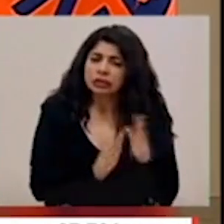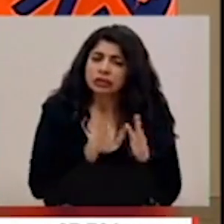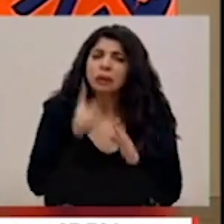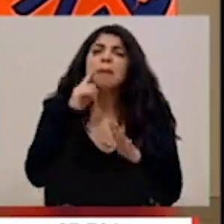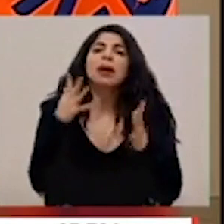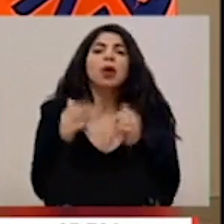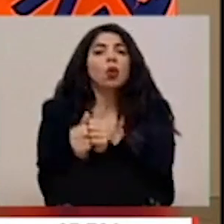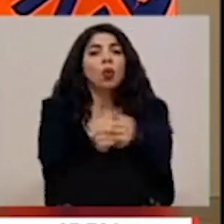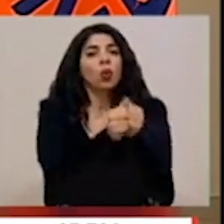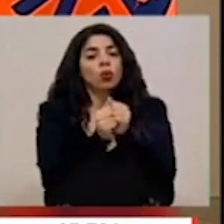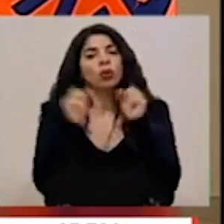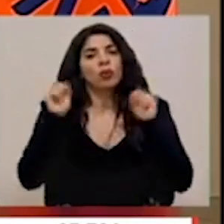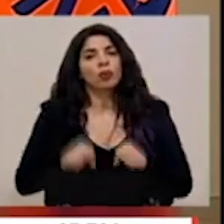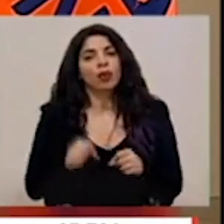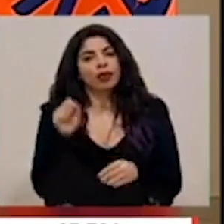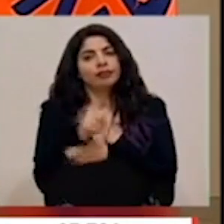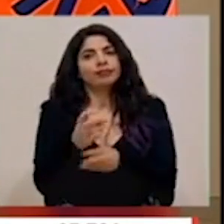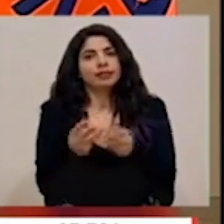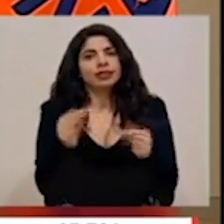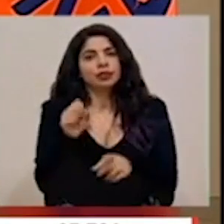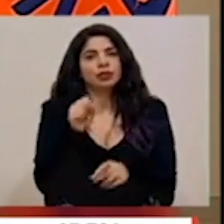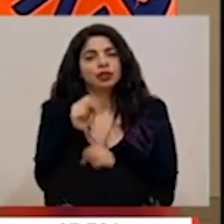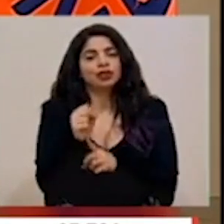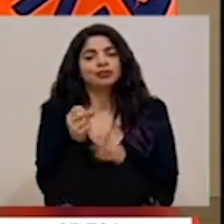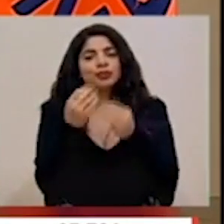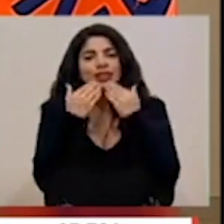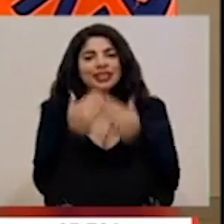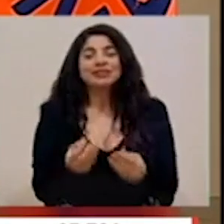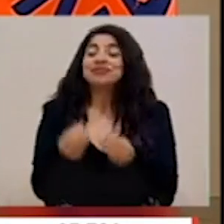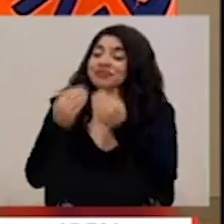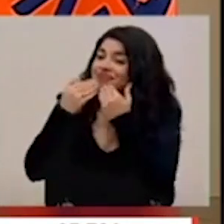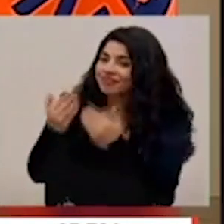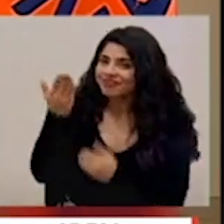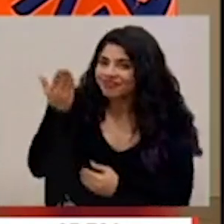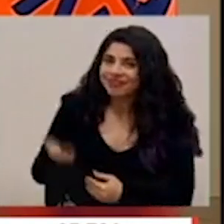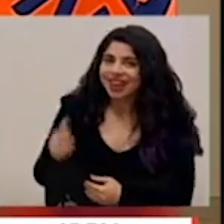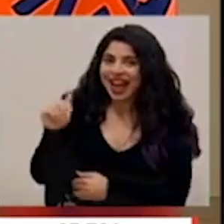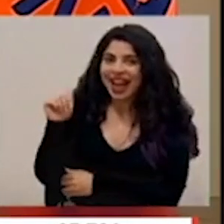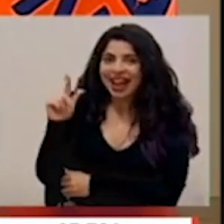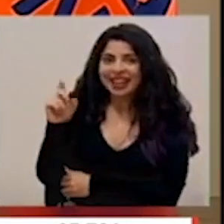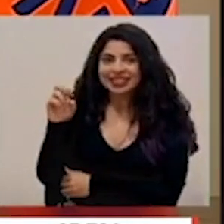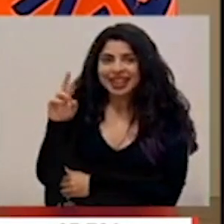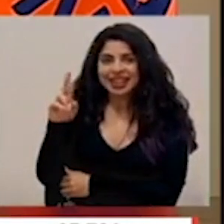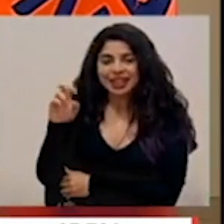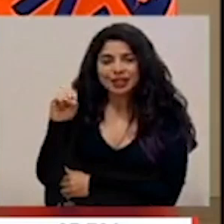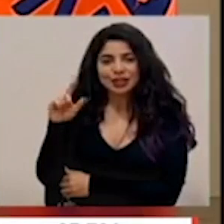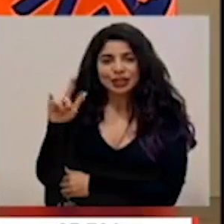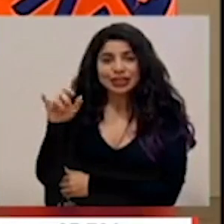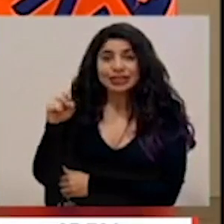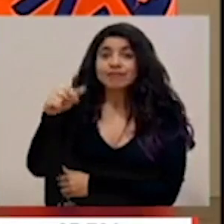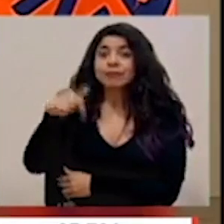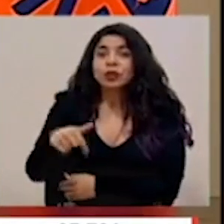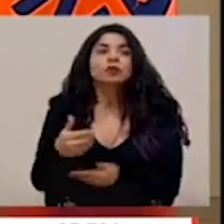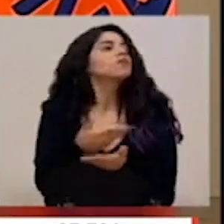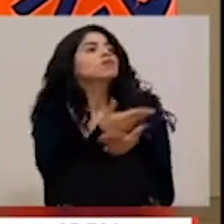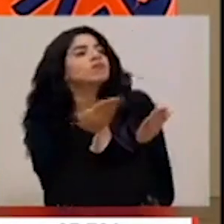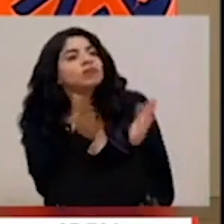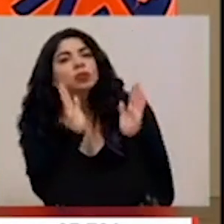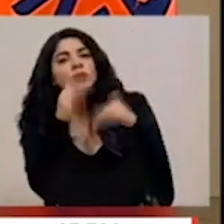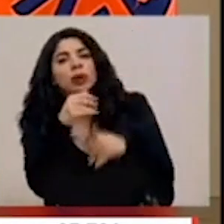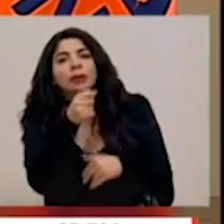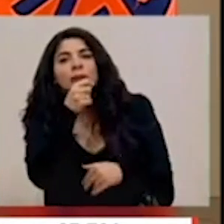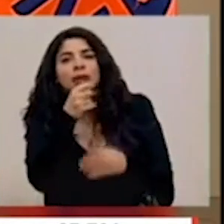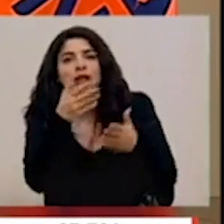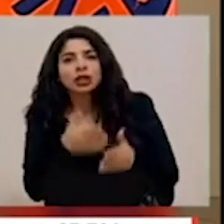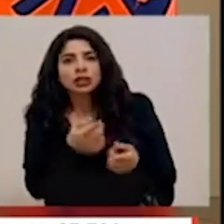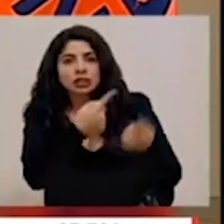juntas podamos salir de esto. Muchísimas gracias. Muchísimas gracias a usted, don Alexander Solis. El día de hoy no contamos con colegas de